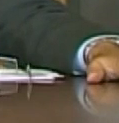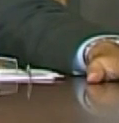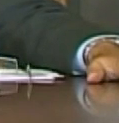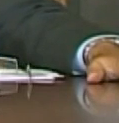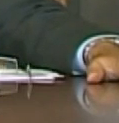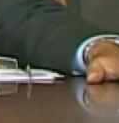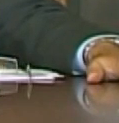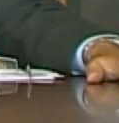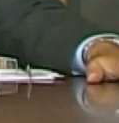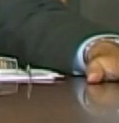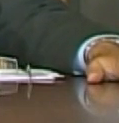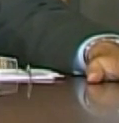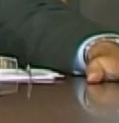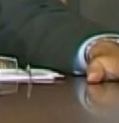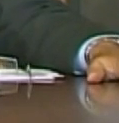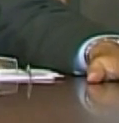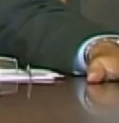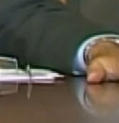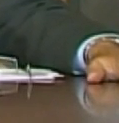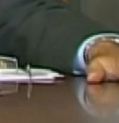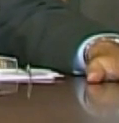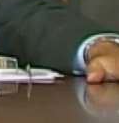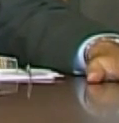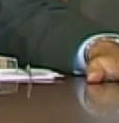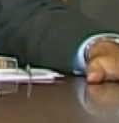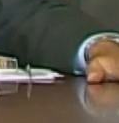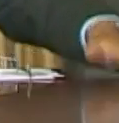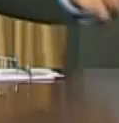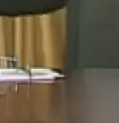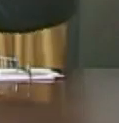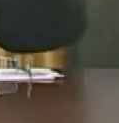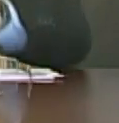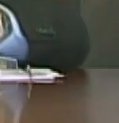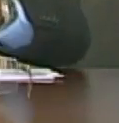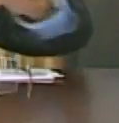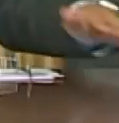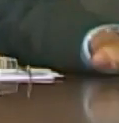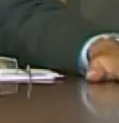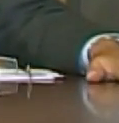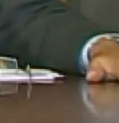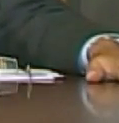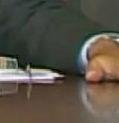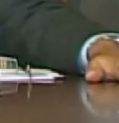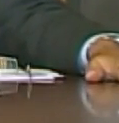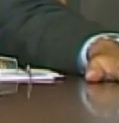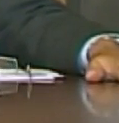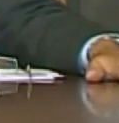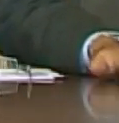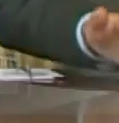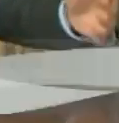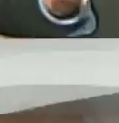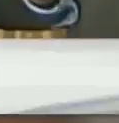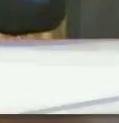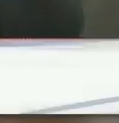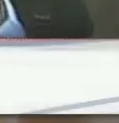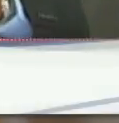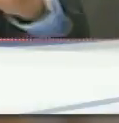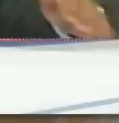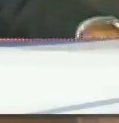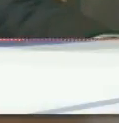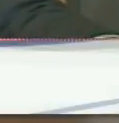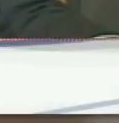que me tocaba dos tareas nada más la política internacional y la política nacional cuando era canciller y